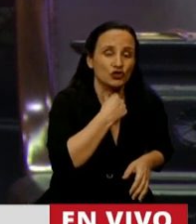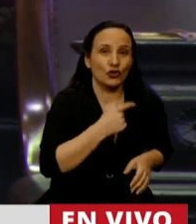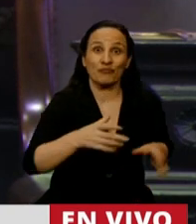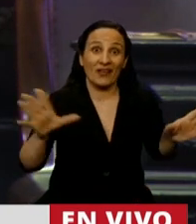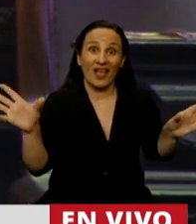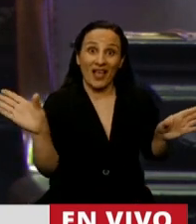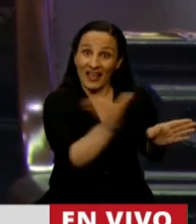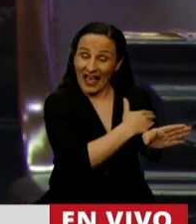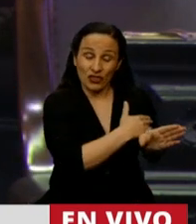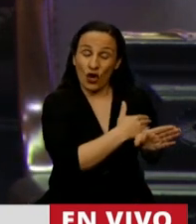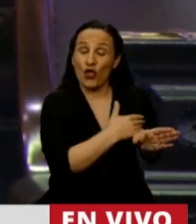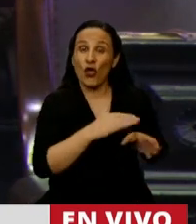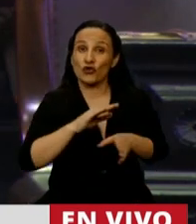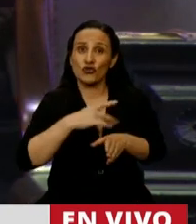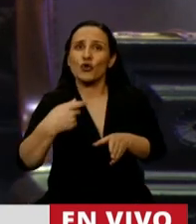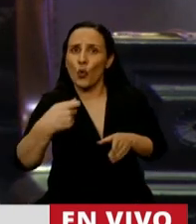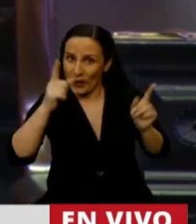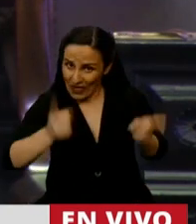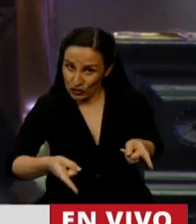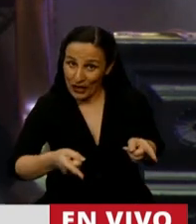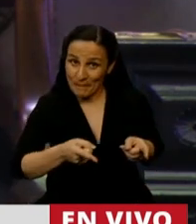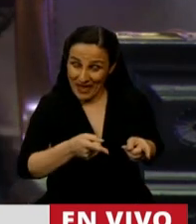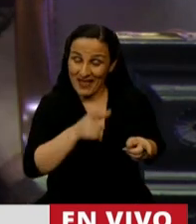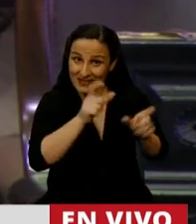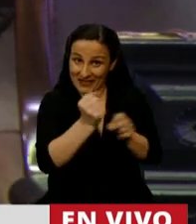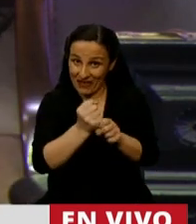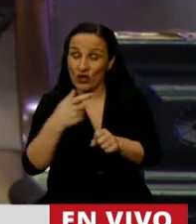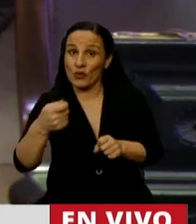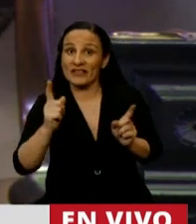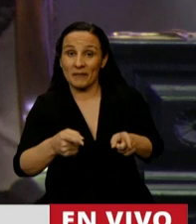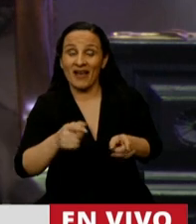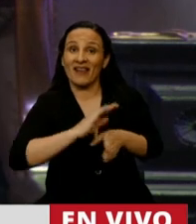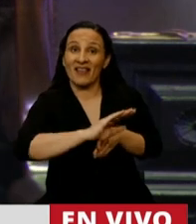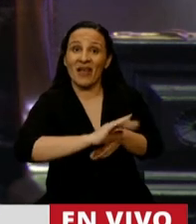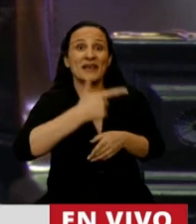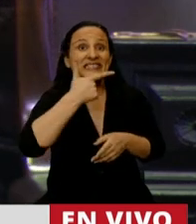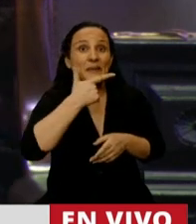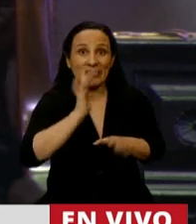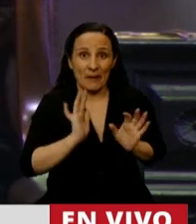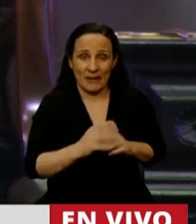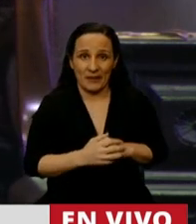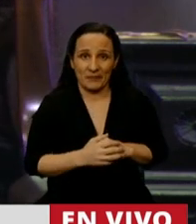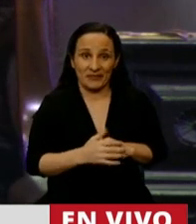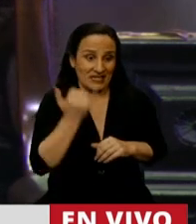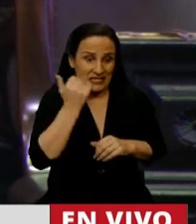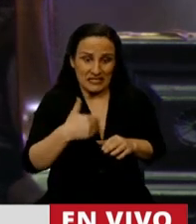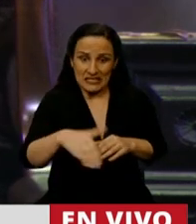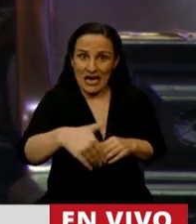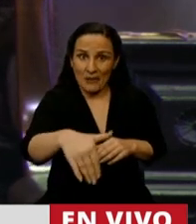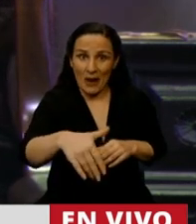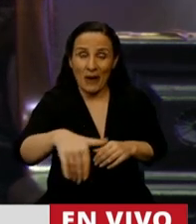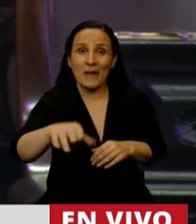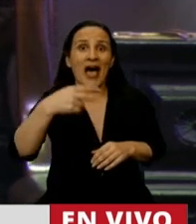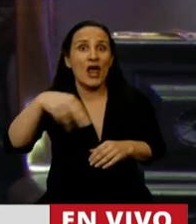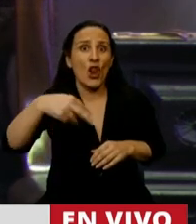el conjunto de empleados se les debe, y jubilados además, se les debe el mes de septiembre. Cuando ya estamos prácticamente